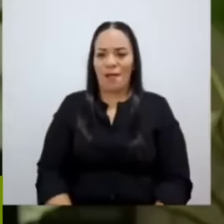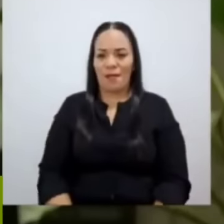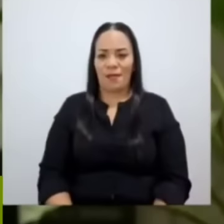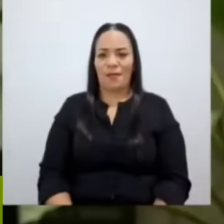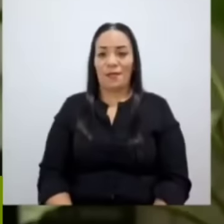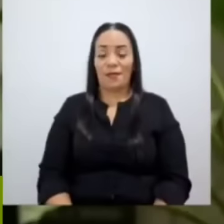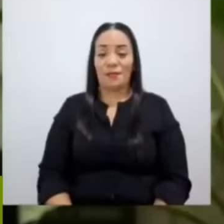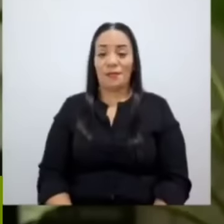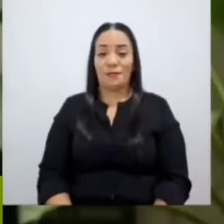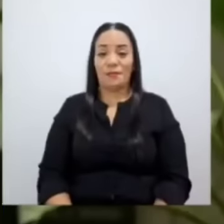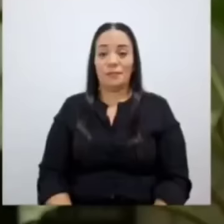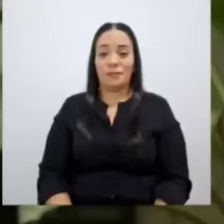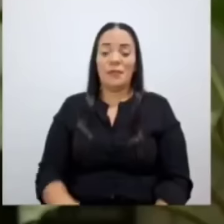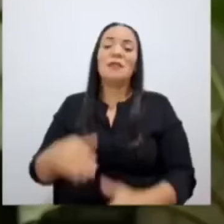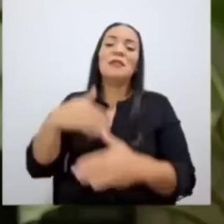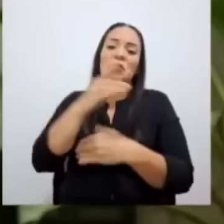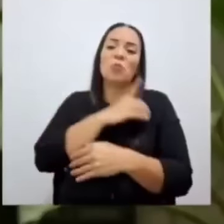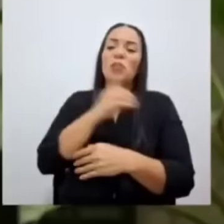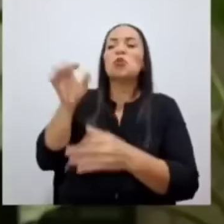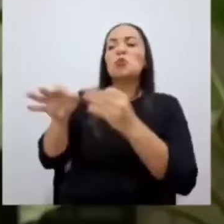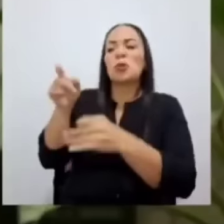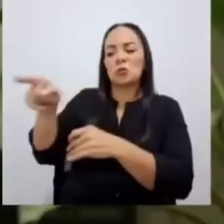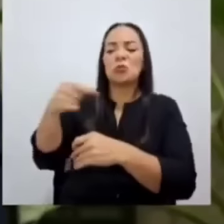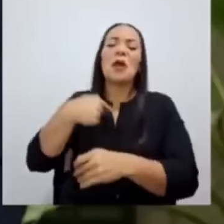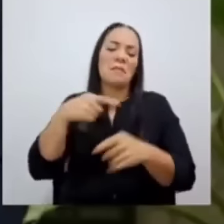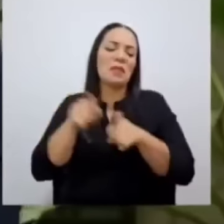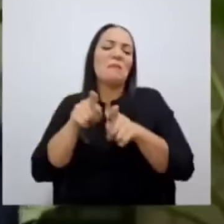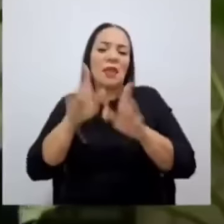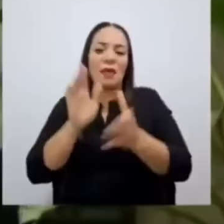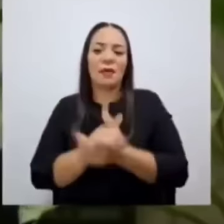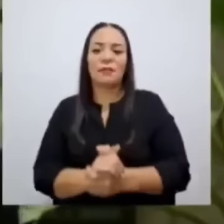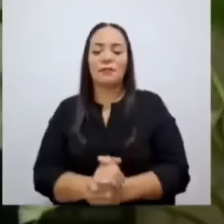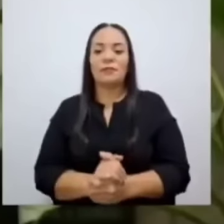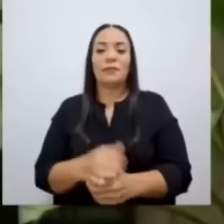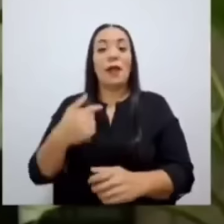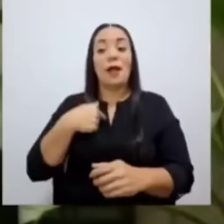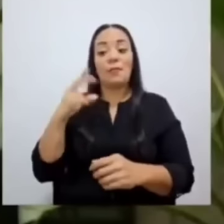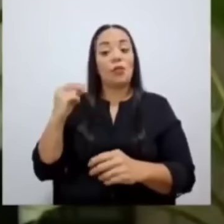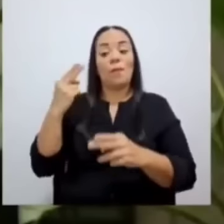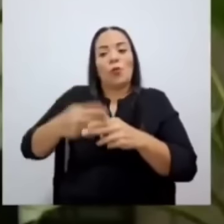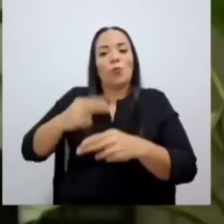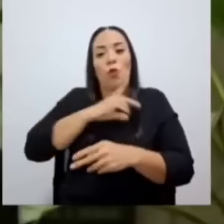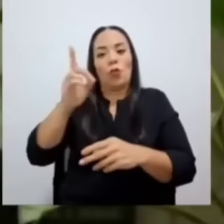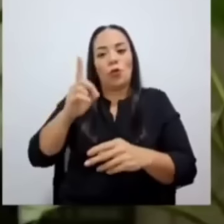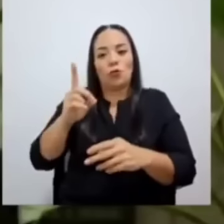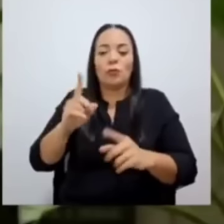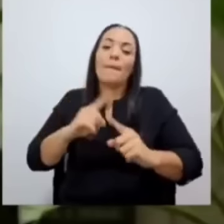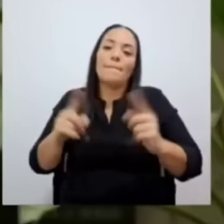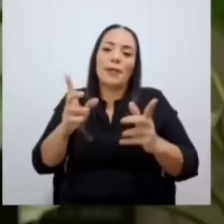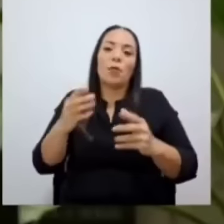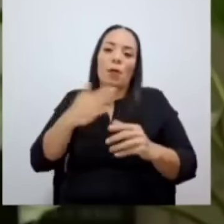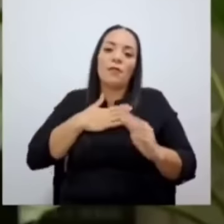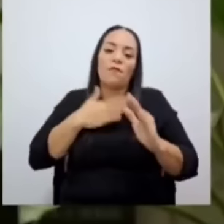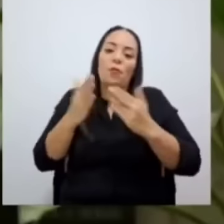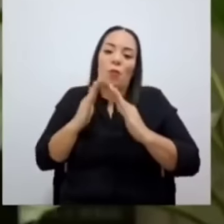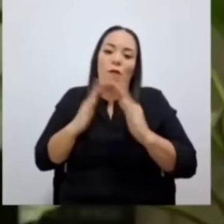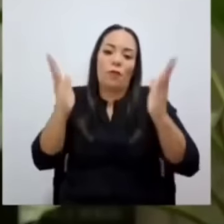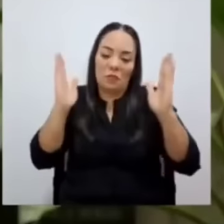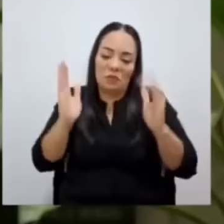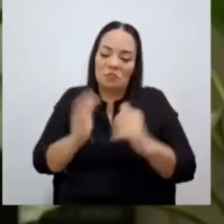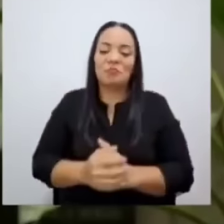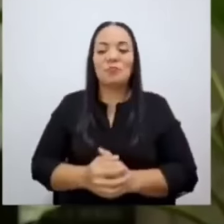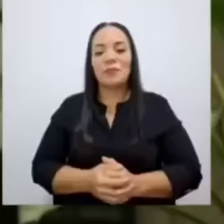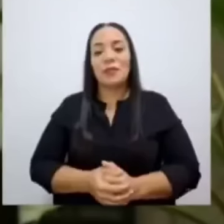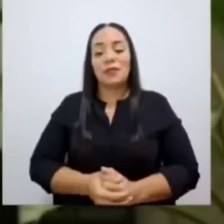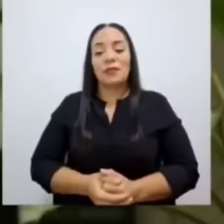Dios lo va a juzgar en su momento y a mí también. A mí no me nombró Dios, pero a fue el pueblo. Yo no sé qué. Entonces,